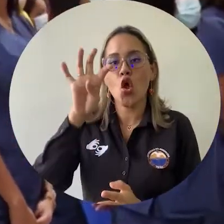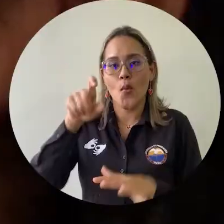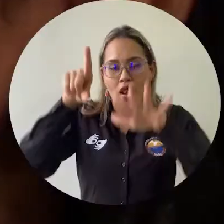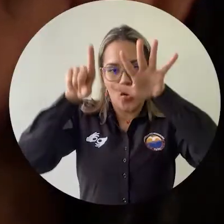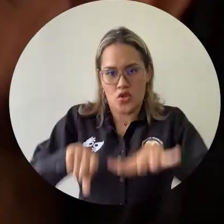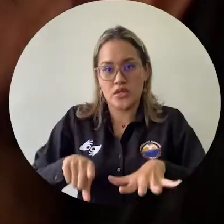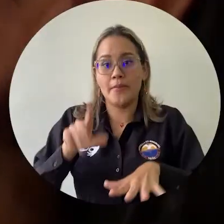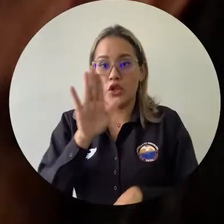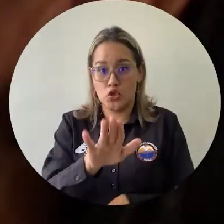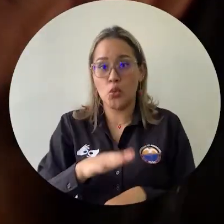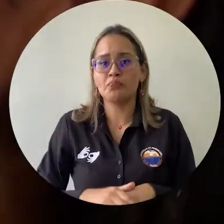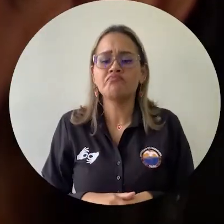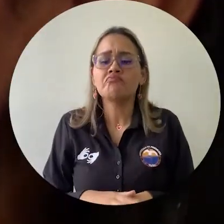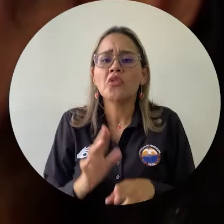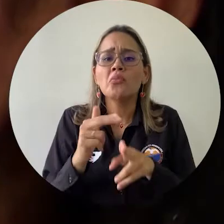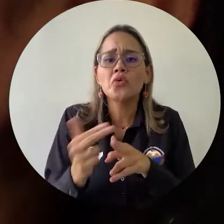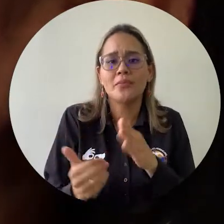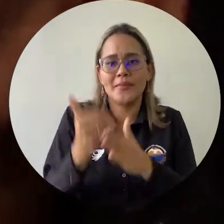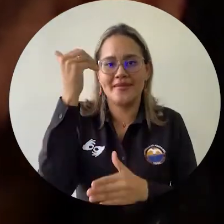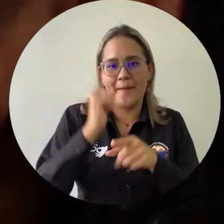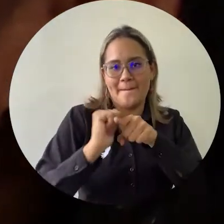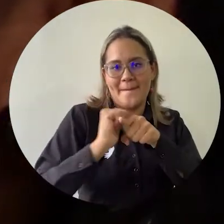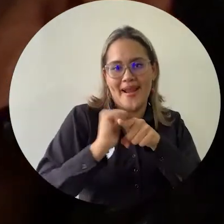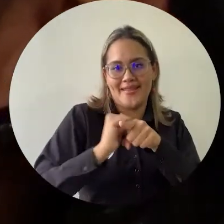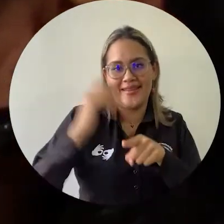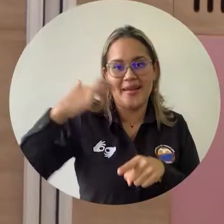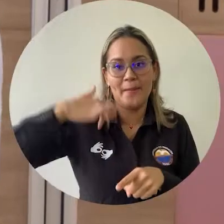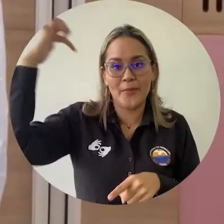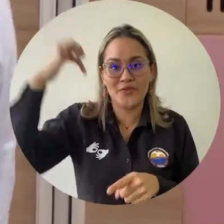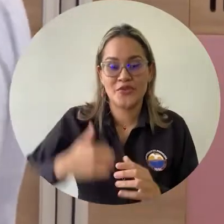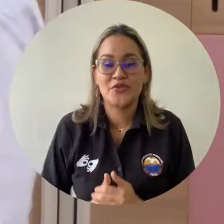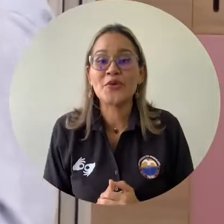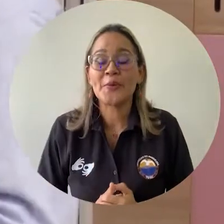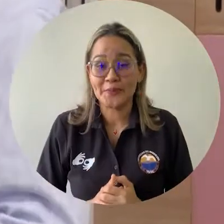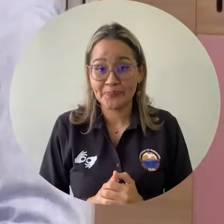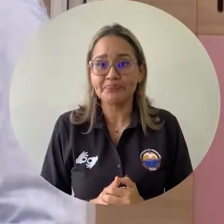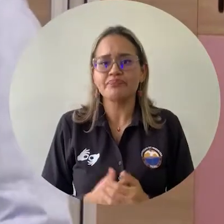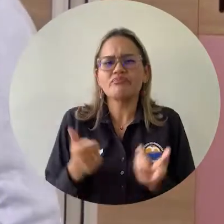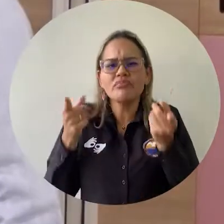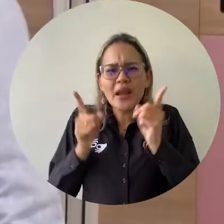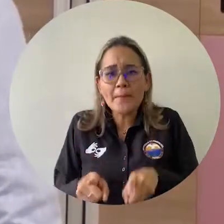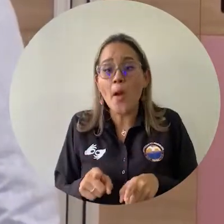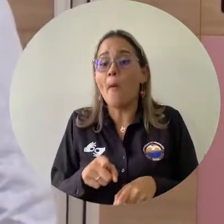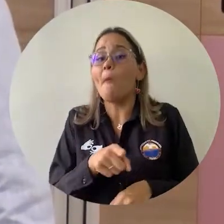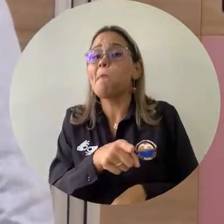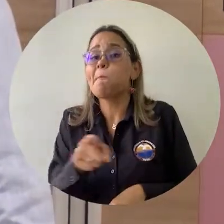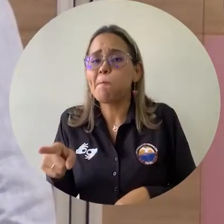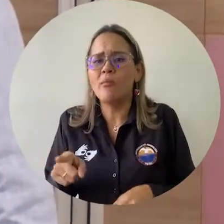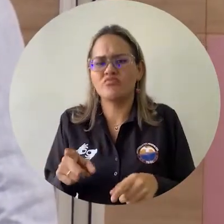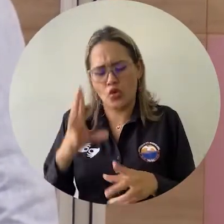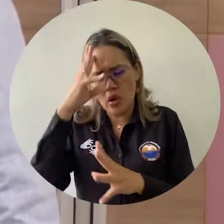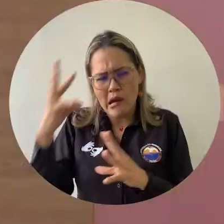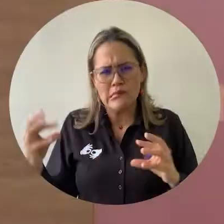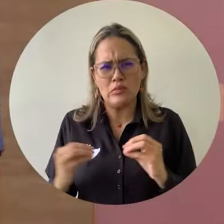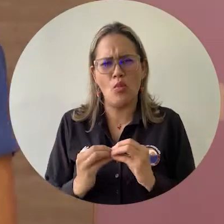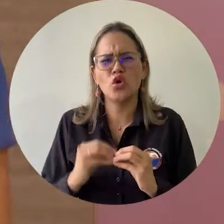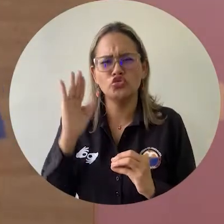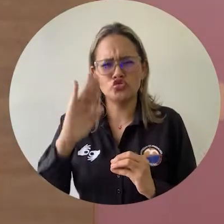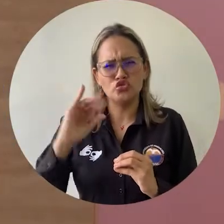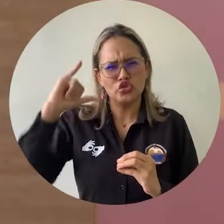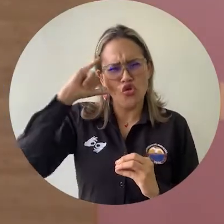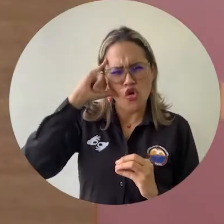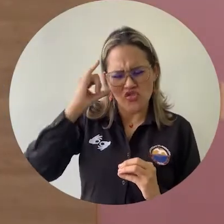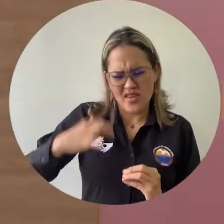el aval para realizar sus prácticas profesionales tras cumplir a cabalidad con los requisitos académicos. En el acto también se suscribieron al código